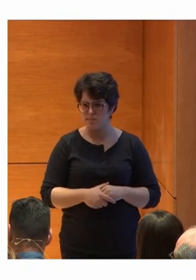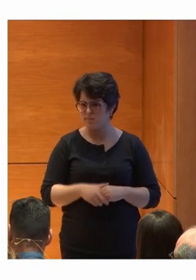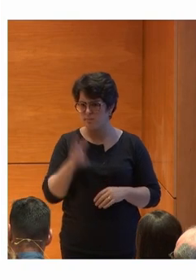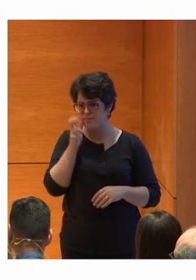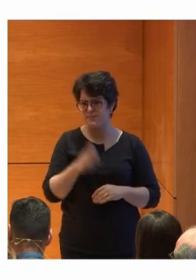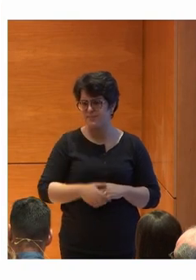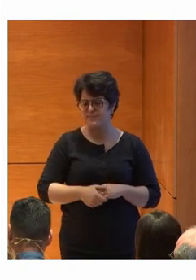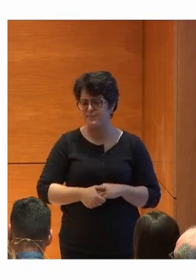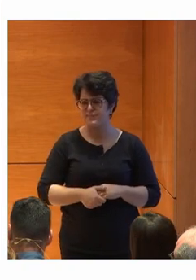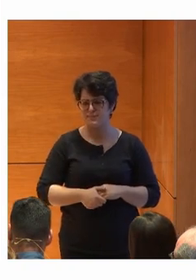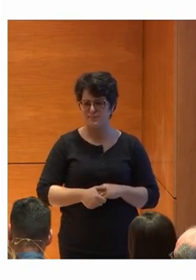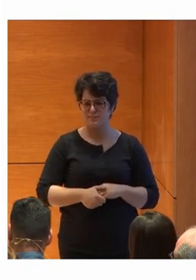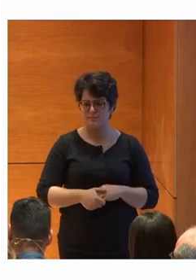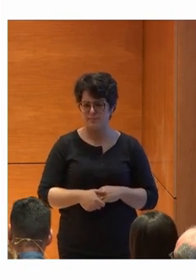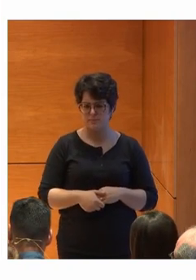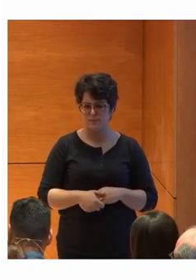agua